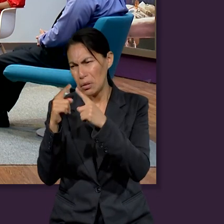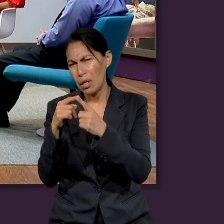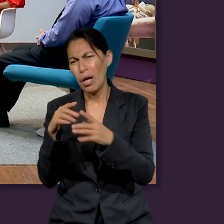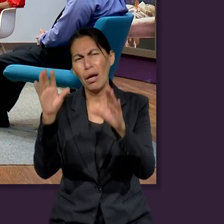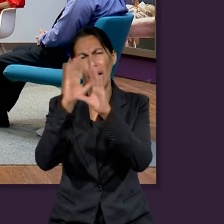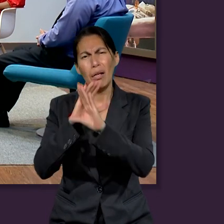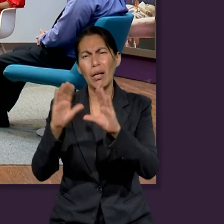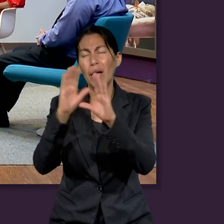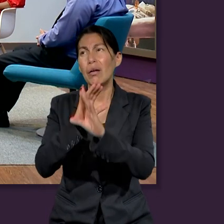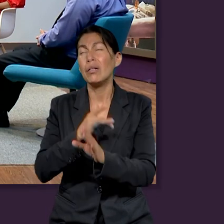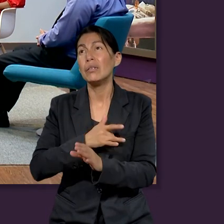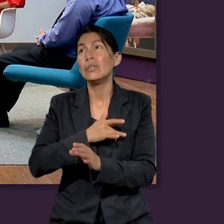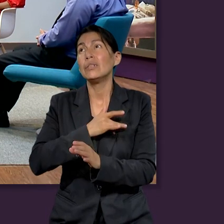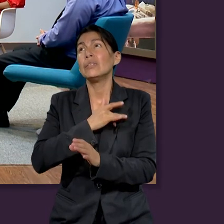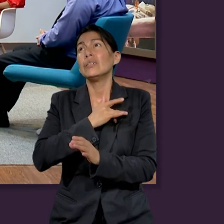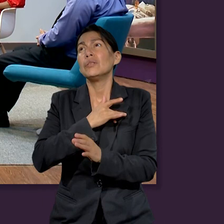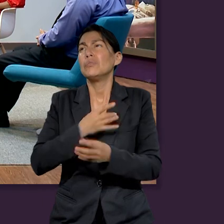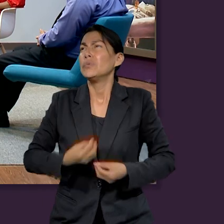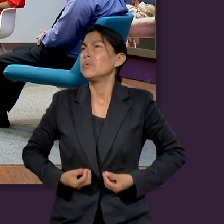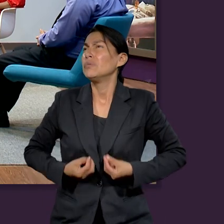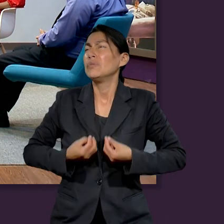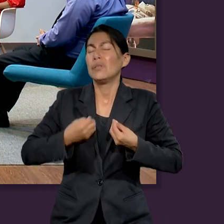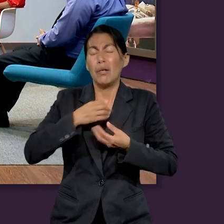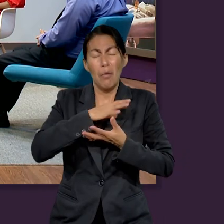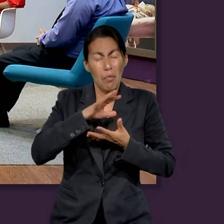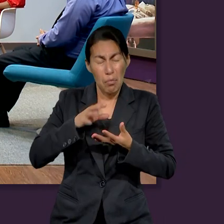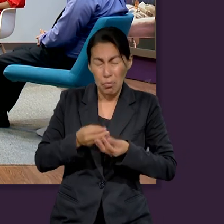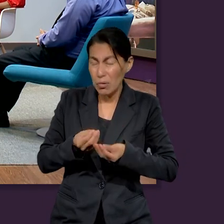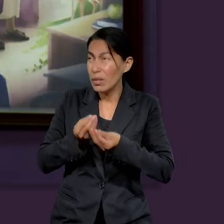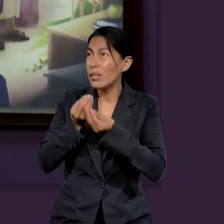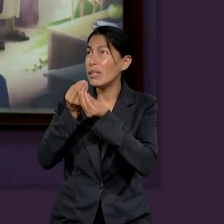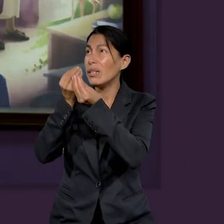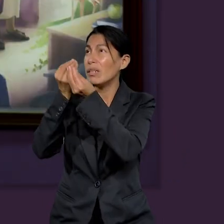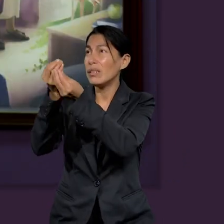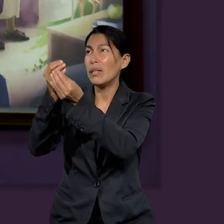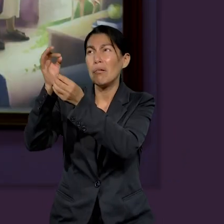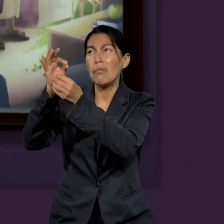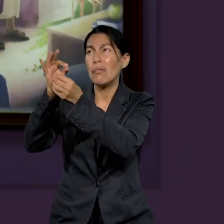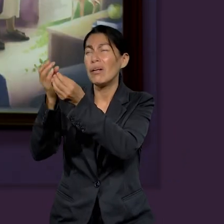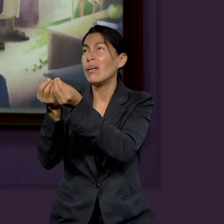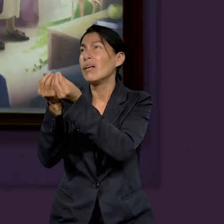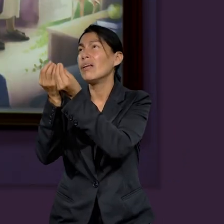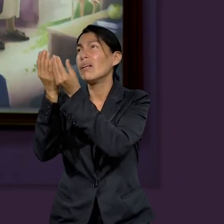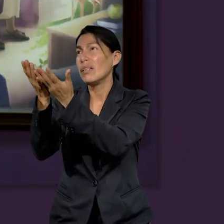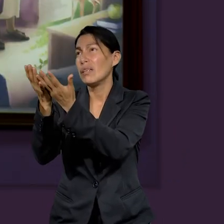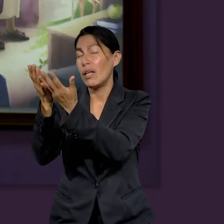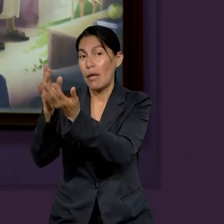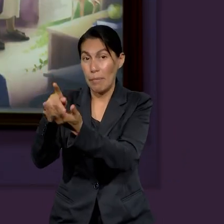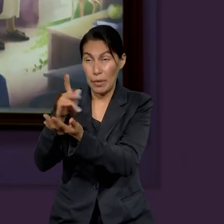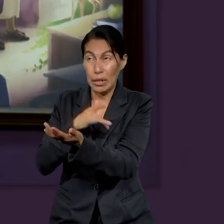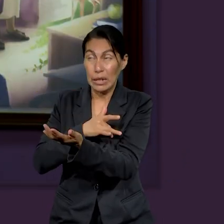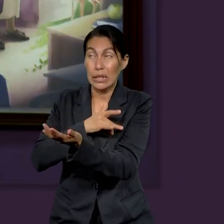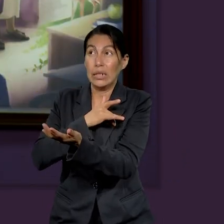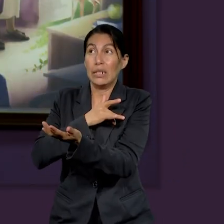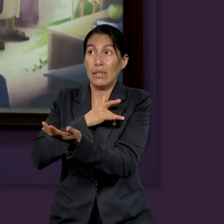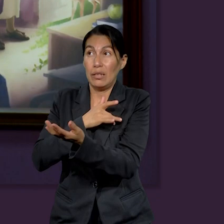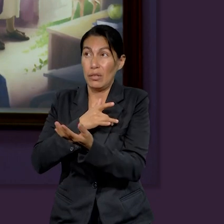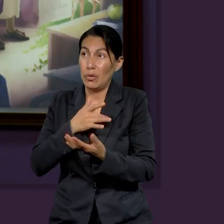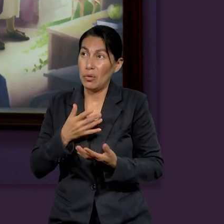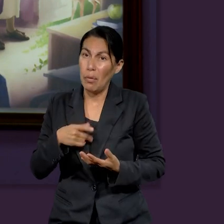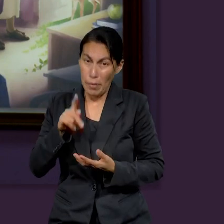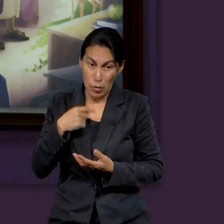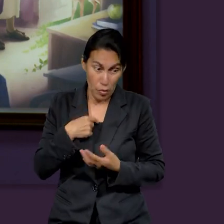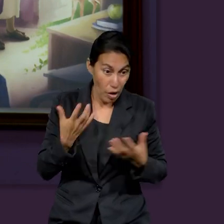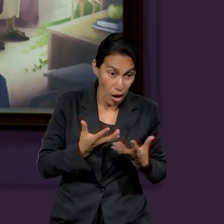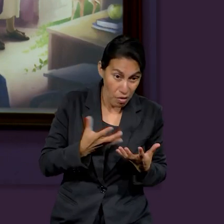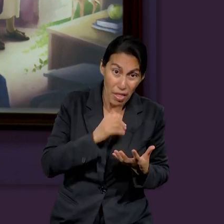y cantamos mi espíritu, alma y cuerpo, mi ser, mi vida entera, cual viva santa ofrenda, entrego a ti mi Dios. Pero en nuestra vida